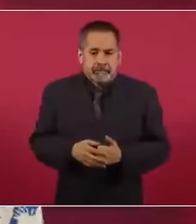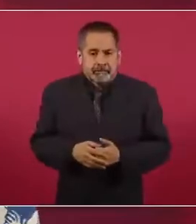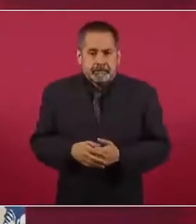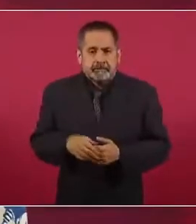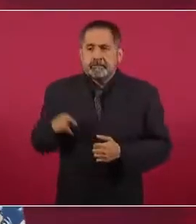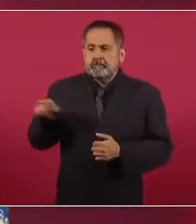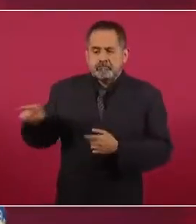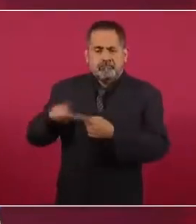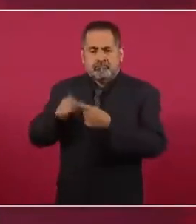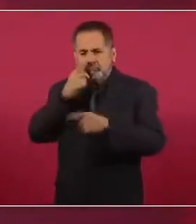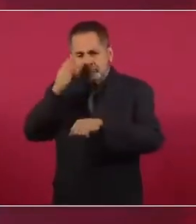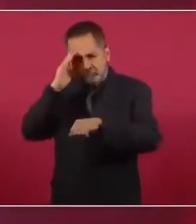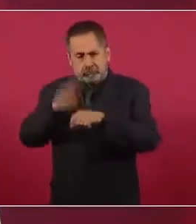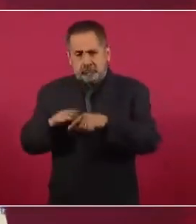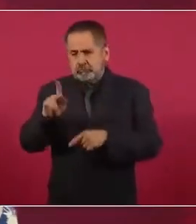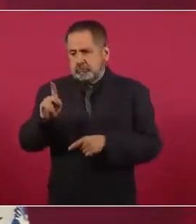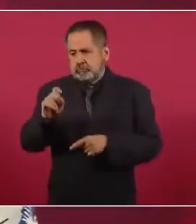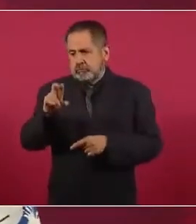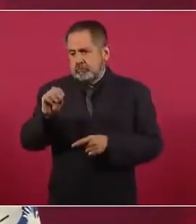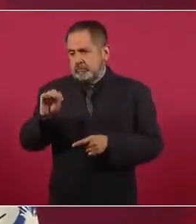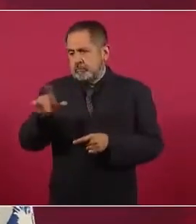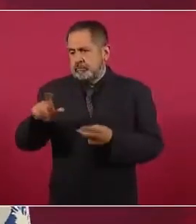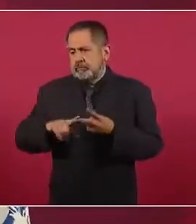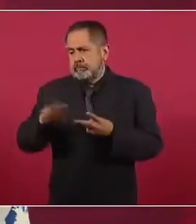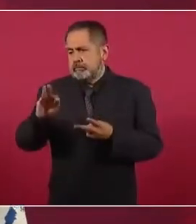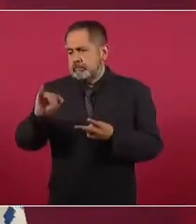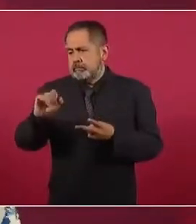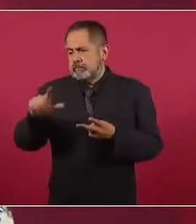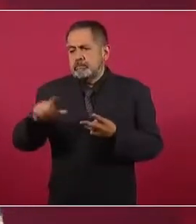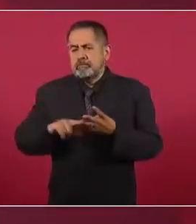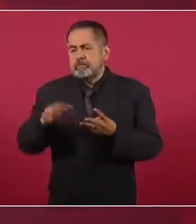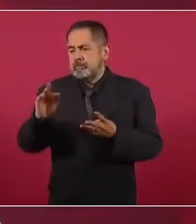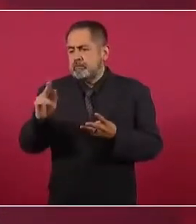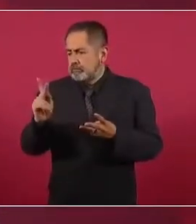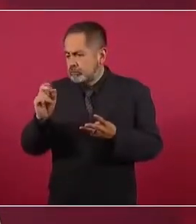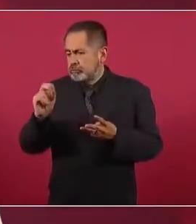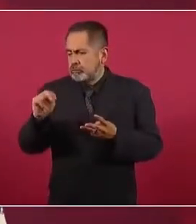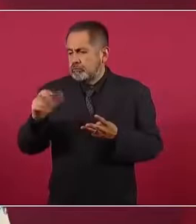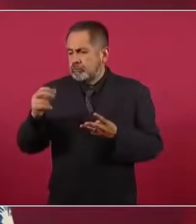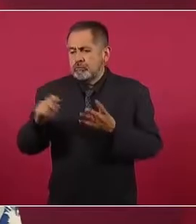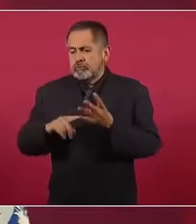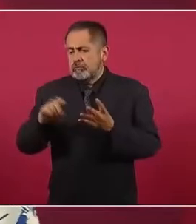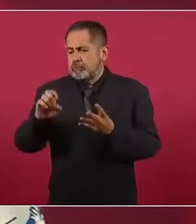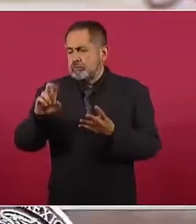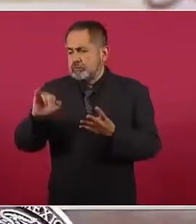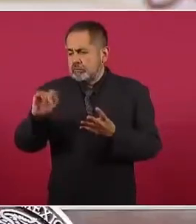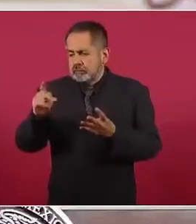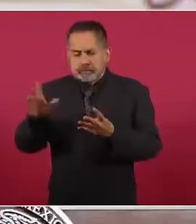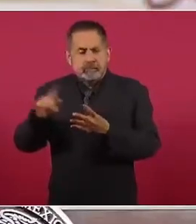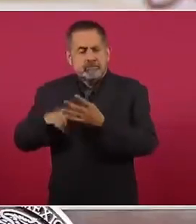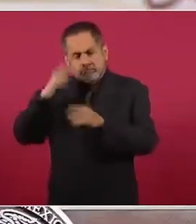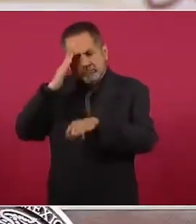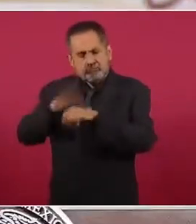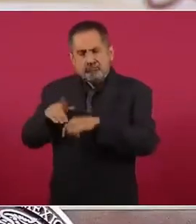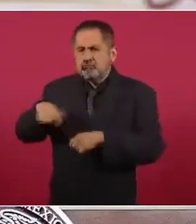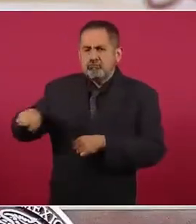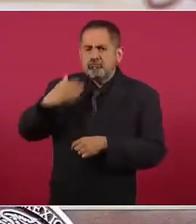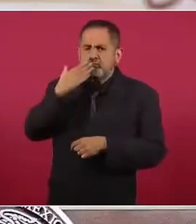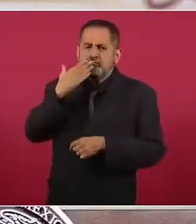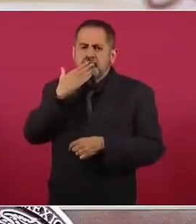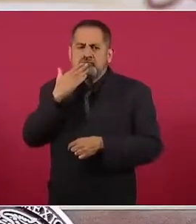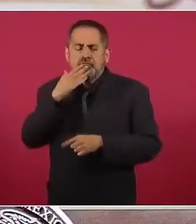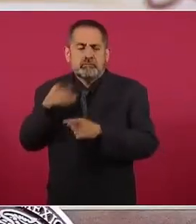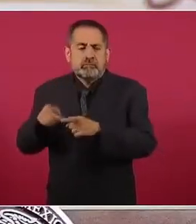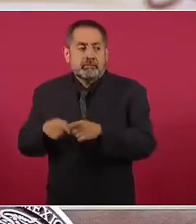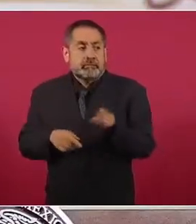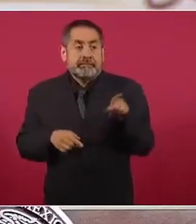memoria a Pedro Miguel, al Fisgón, Poncho Gutiérrez y a Erick Gutiérrez. Pero la señora Dreser